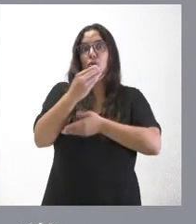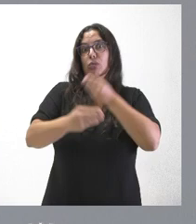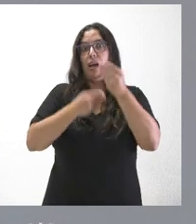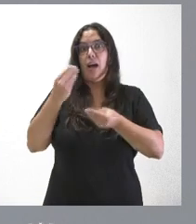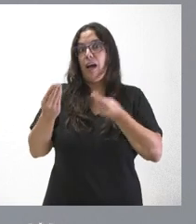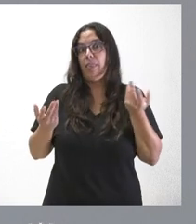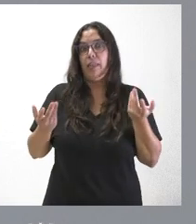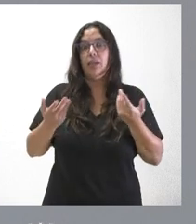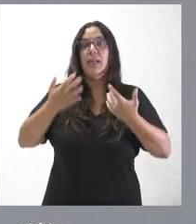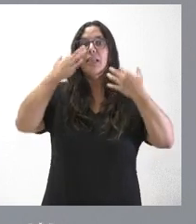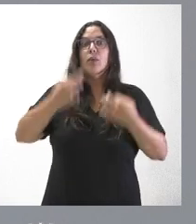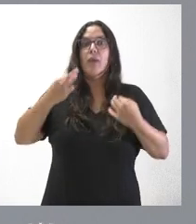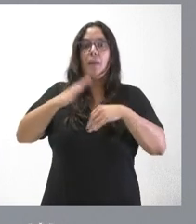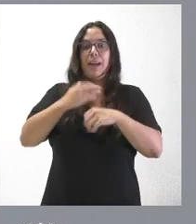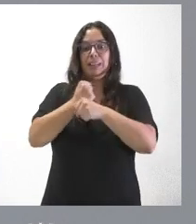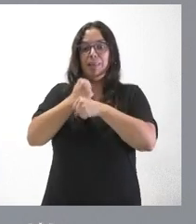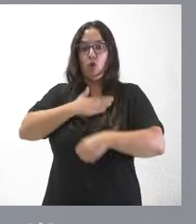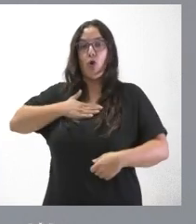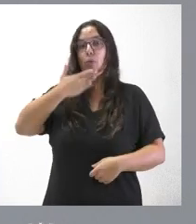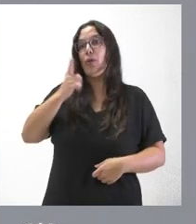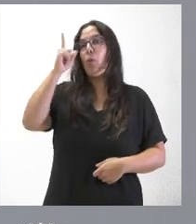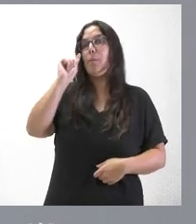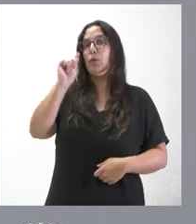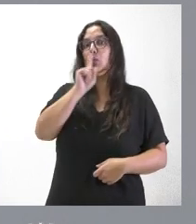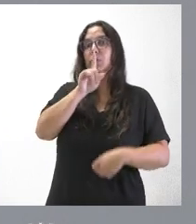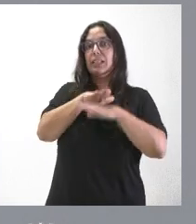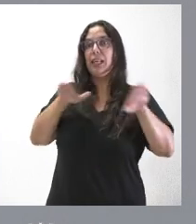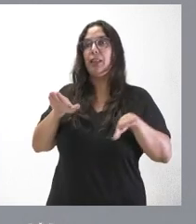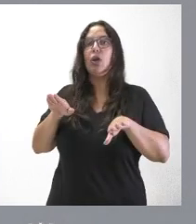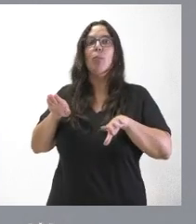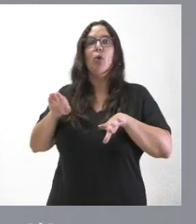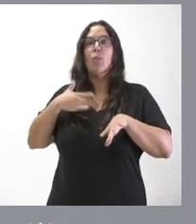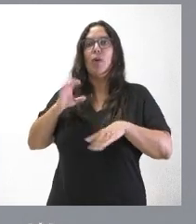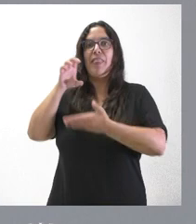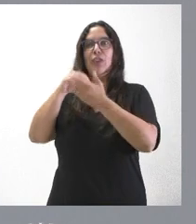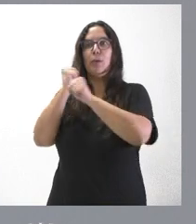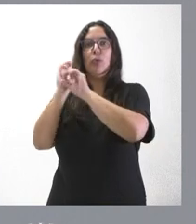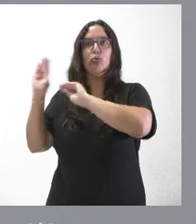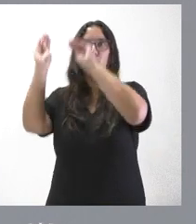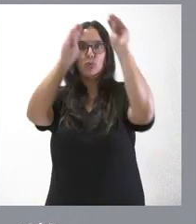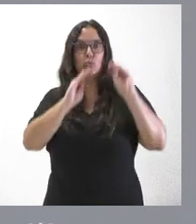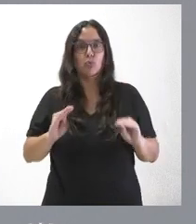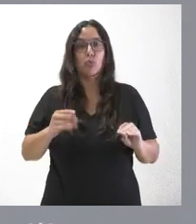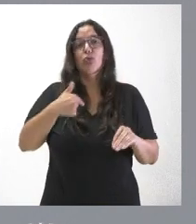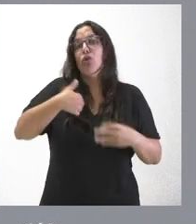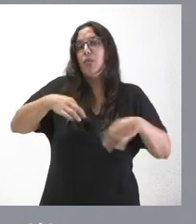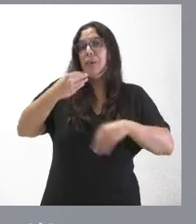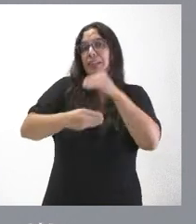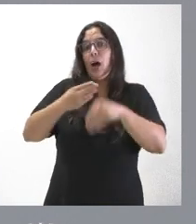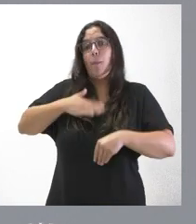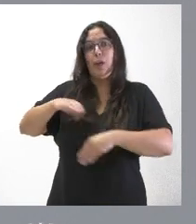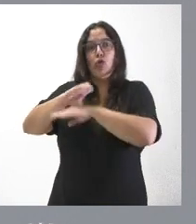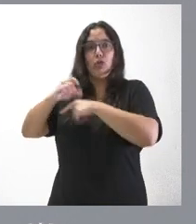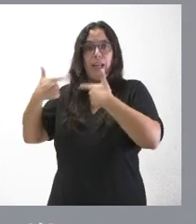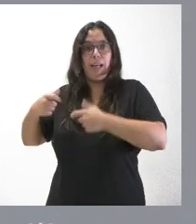garantizar esa jornada de trabajo pueden haber hecho su minuto de silencio, muchos de ellos en su propio centro de trabajo. Yo mismo, generalmente, lo suelo hacer así en